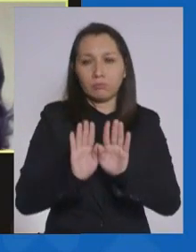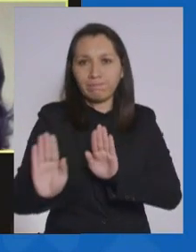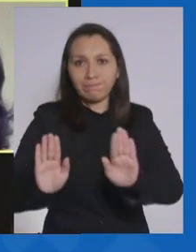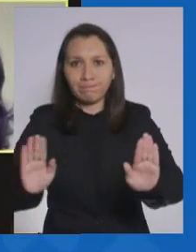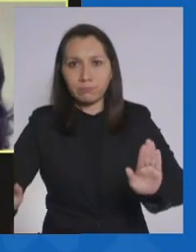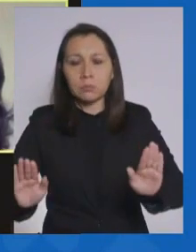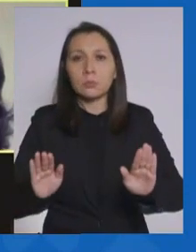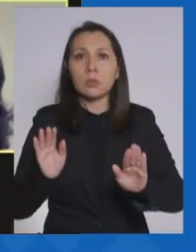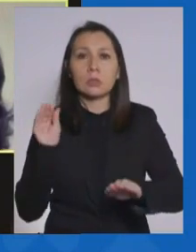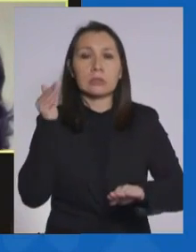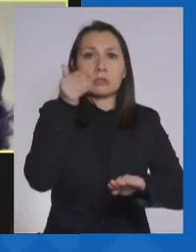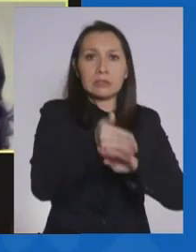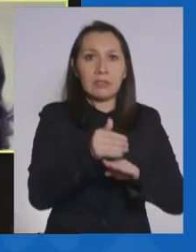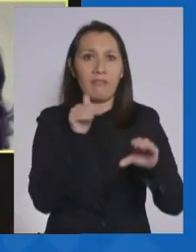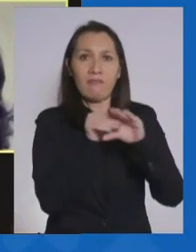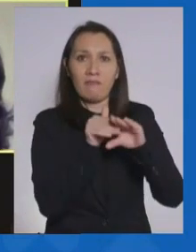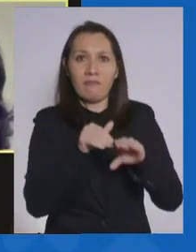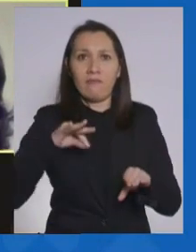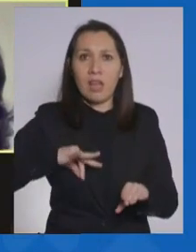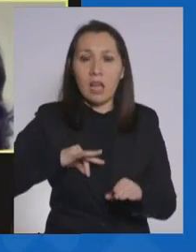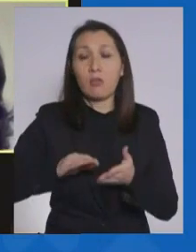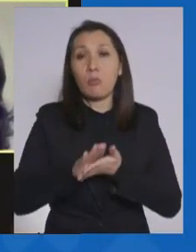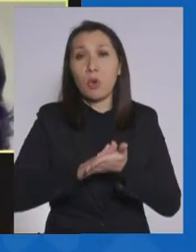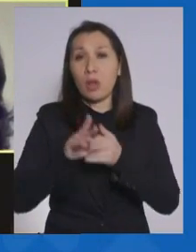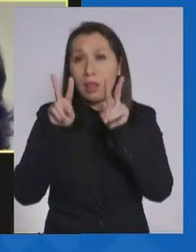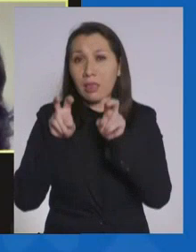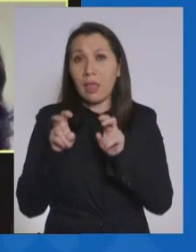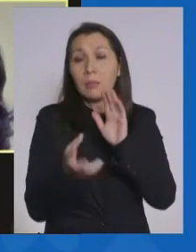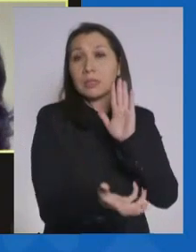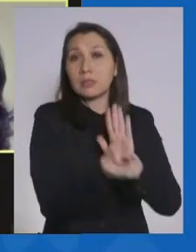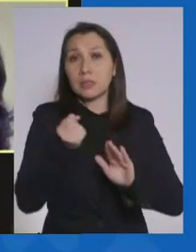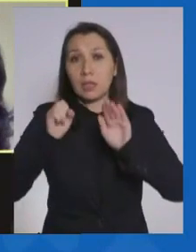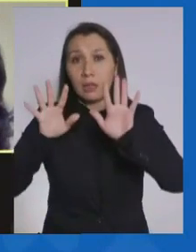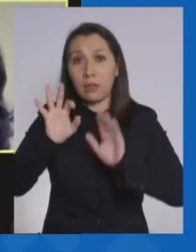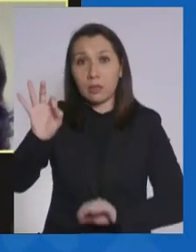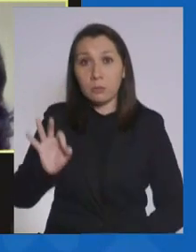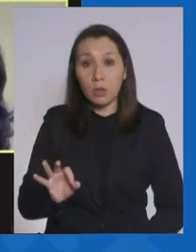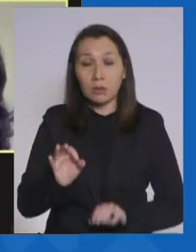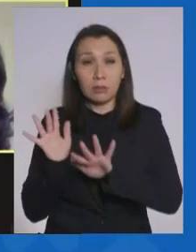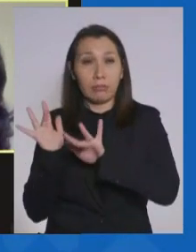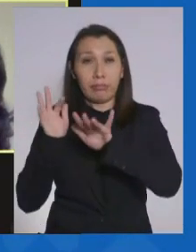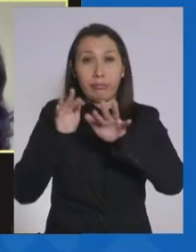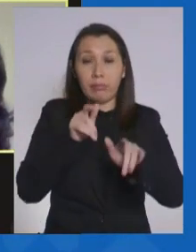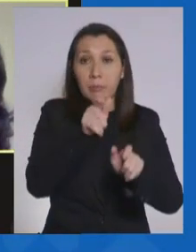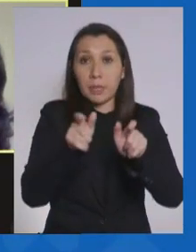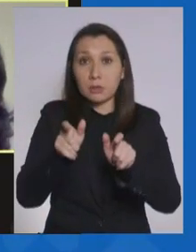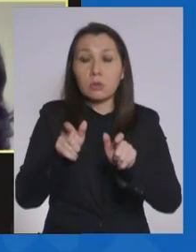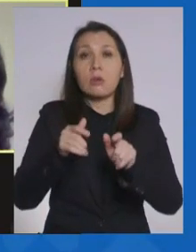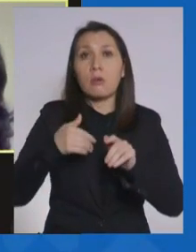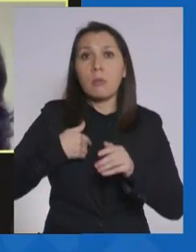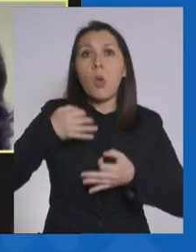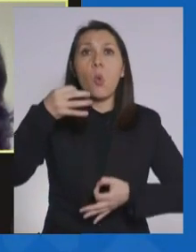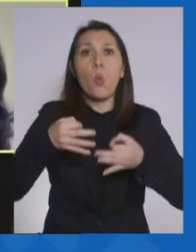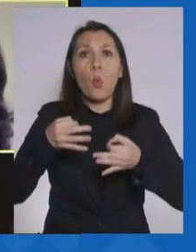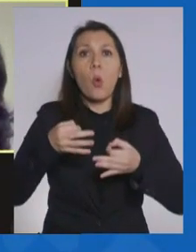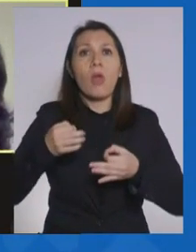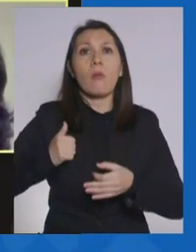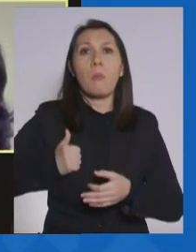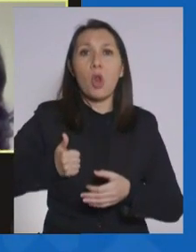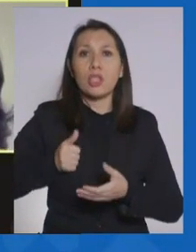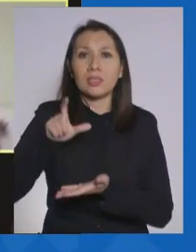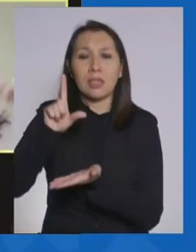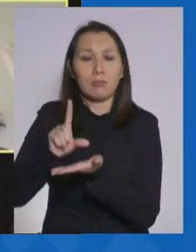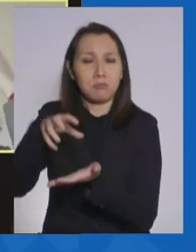Aglomeraciones en bancos, aglomeraciones, por ejemplo, por el tema del retiro del 10%. Aglomeraciones en nuestro propio juzgado de policía local.